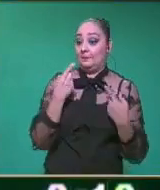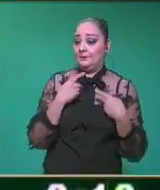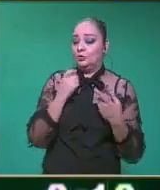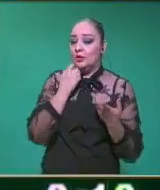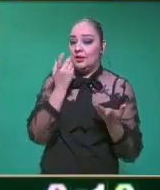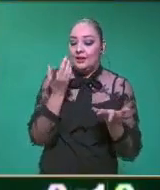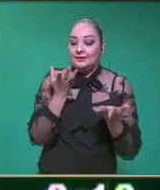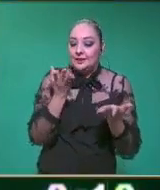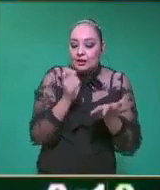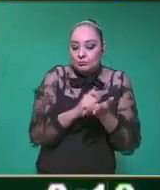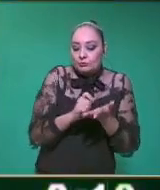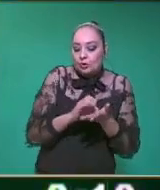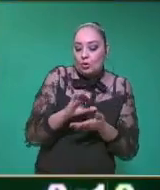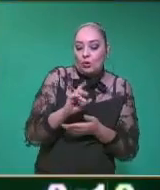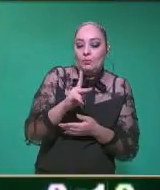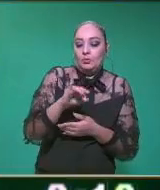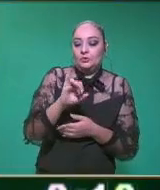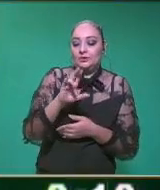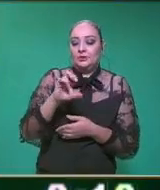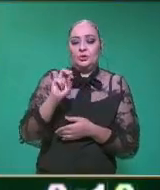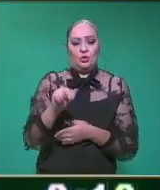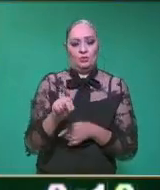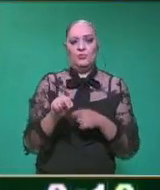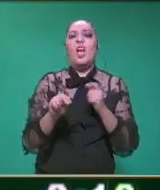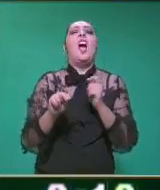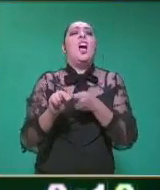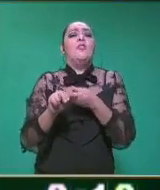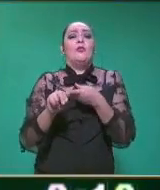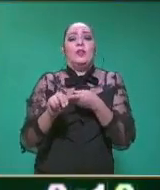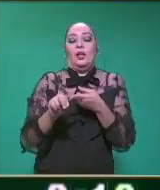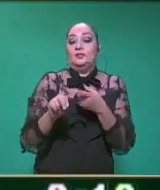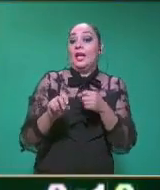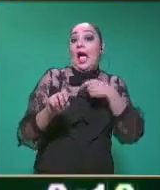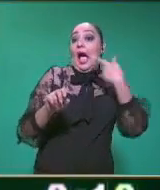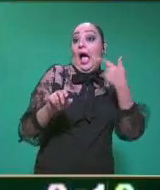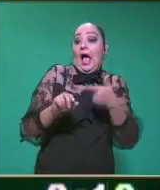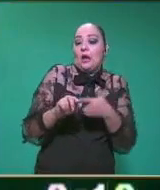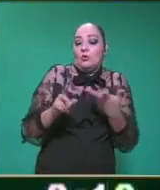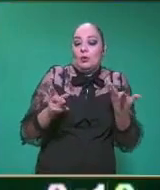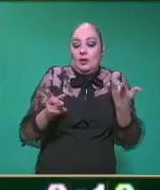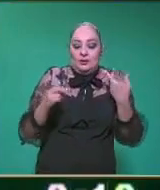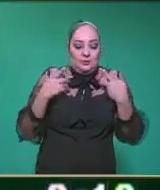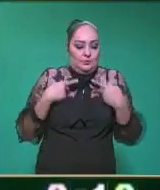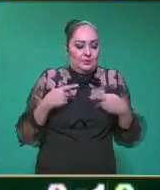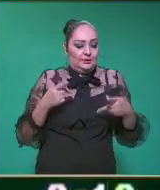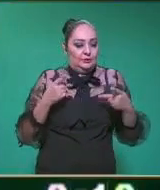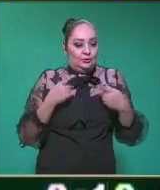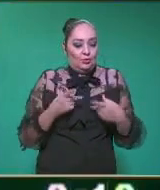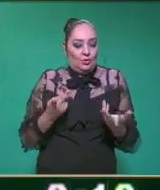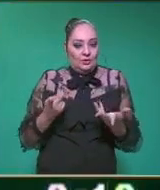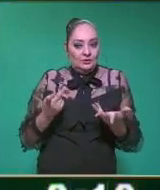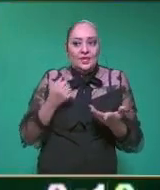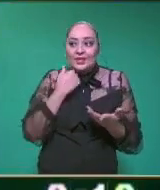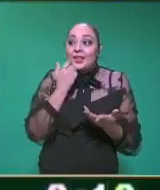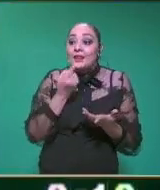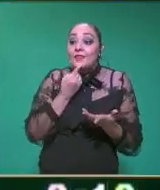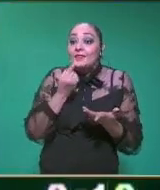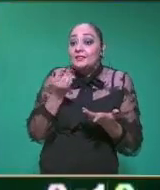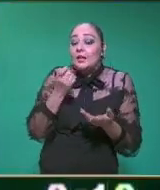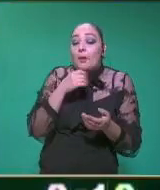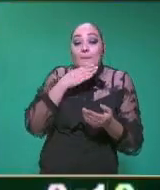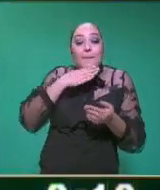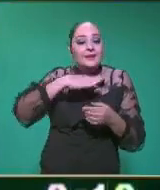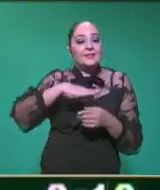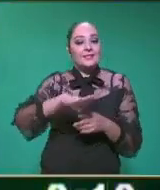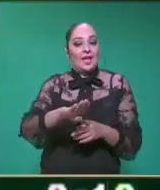es una composición, maestra? Es una expresión humana, estructurada, con la intención de llevar un mensaje o